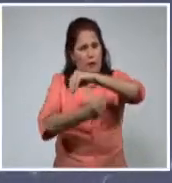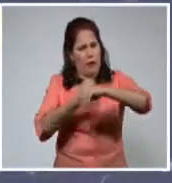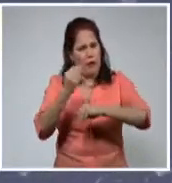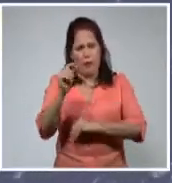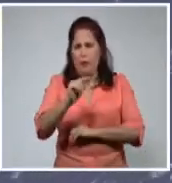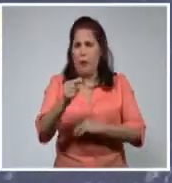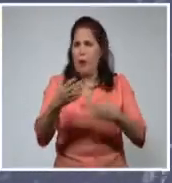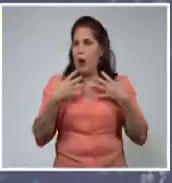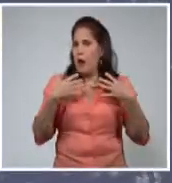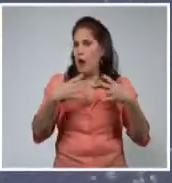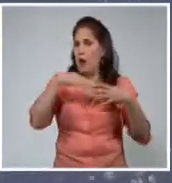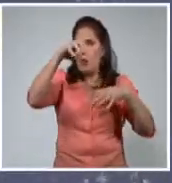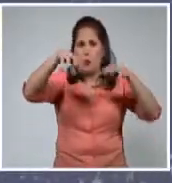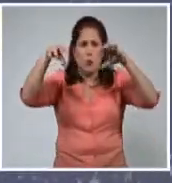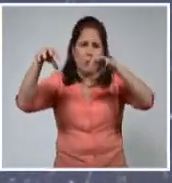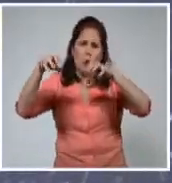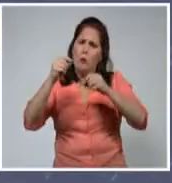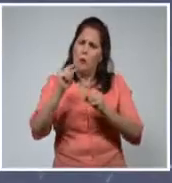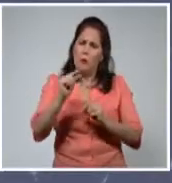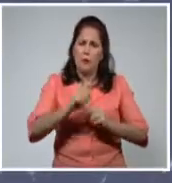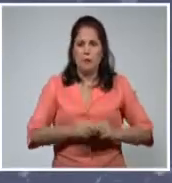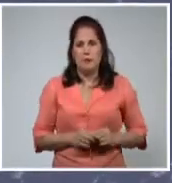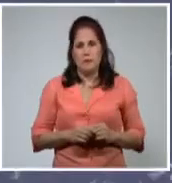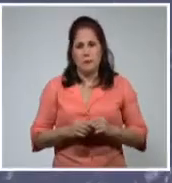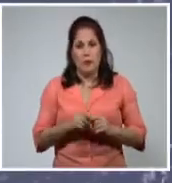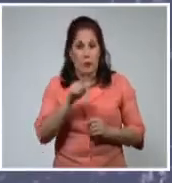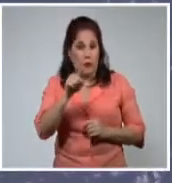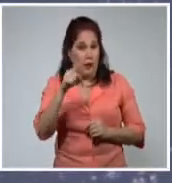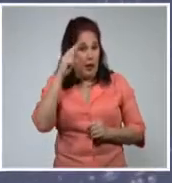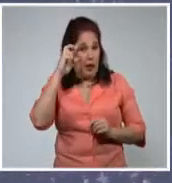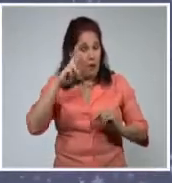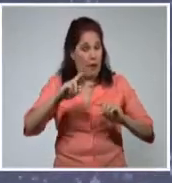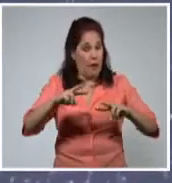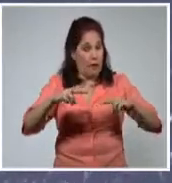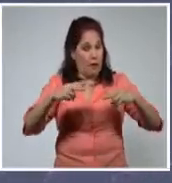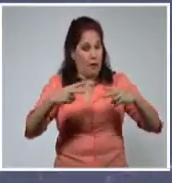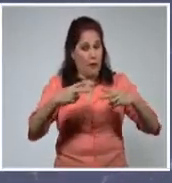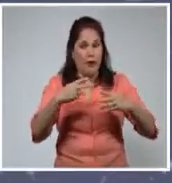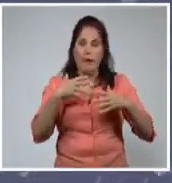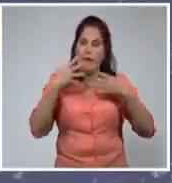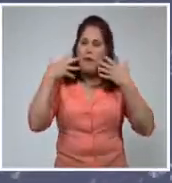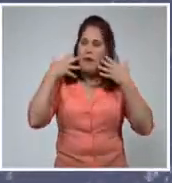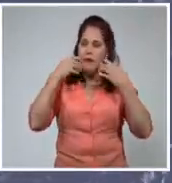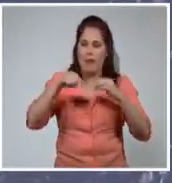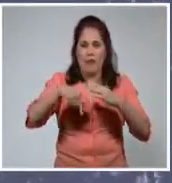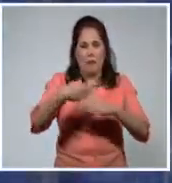y aisladas lluvias en gran parte del territorio nacional. A usted le reitero nuevamente que pase un feliz día y hasta mañana.